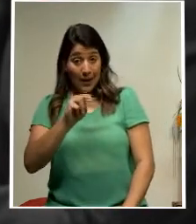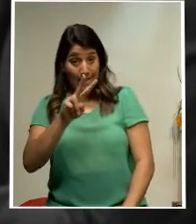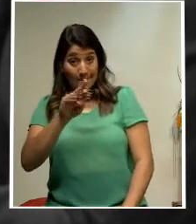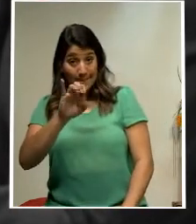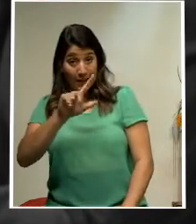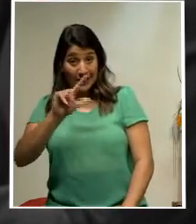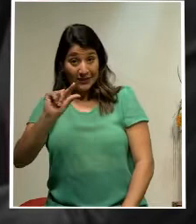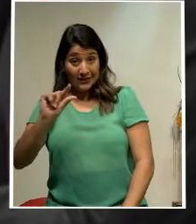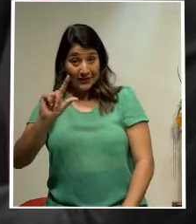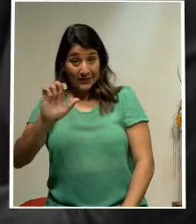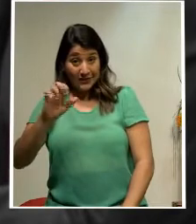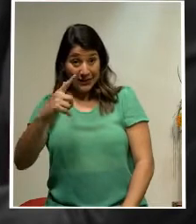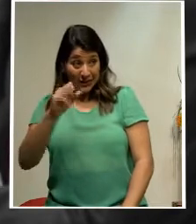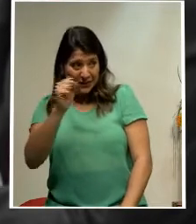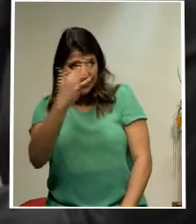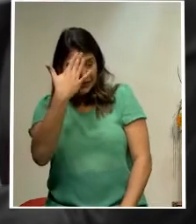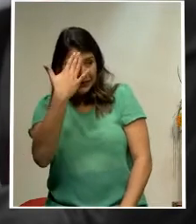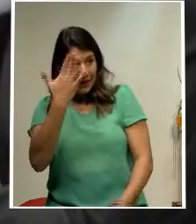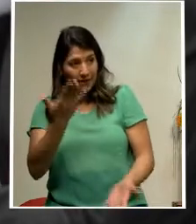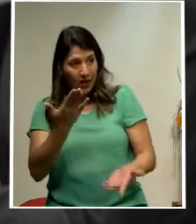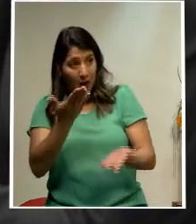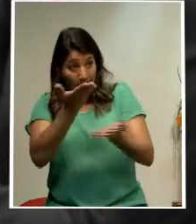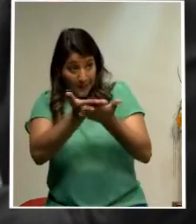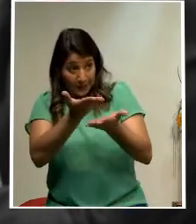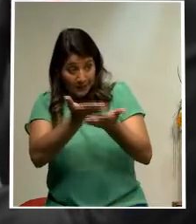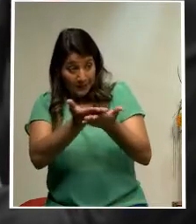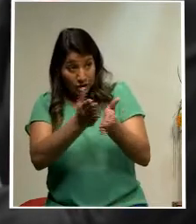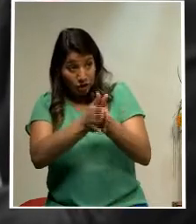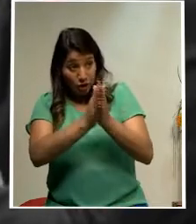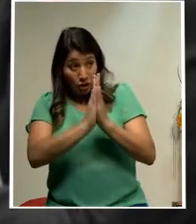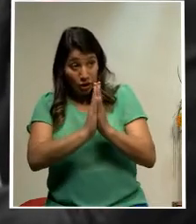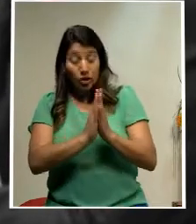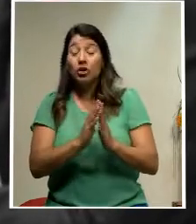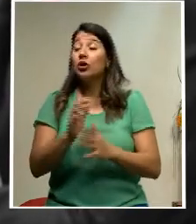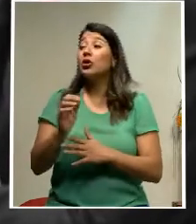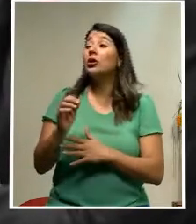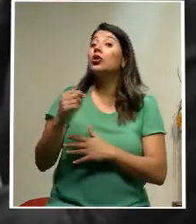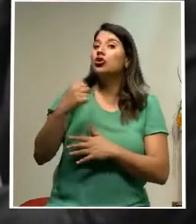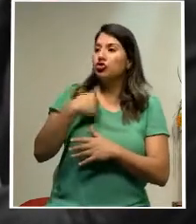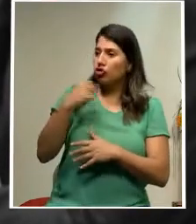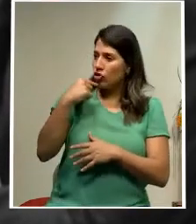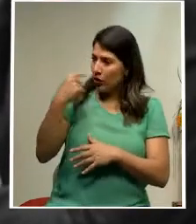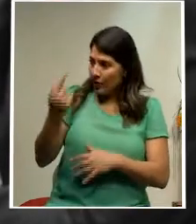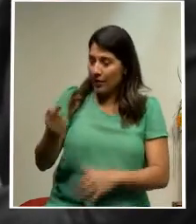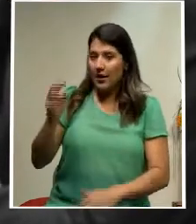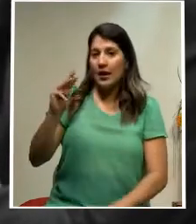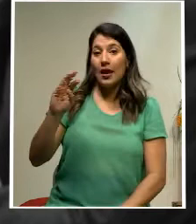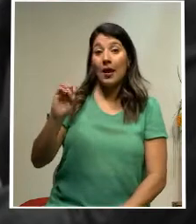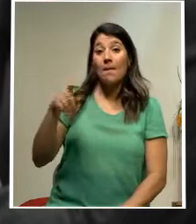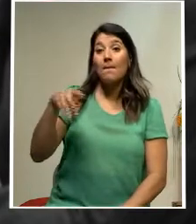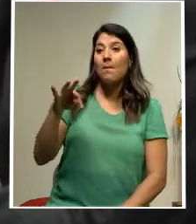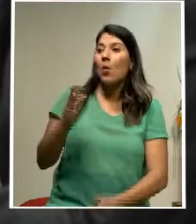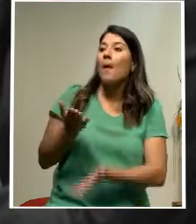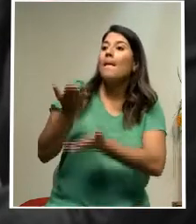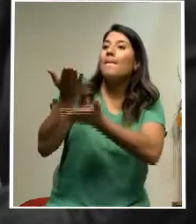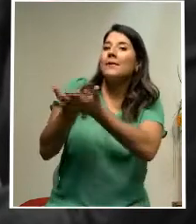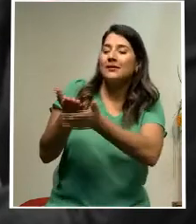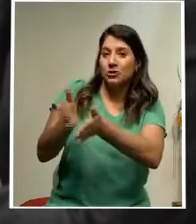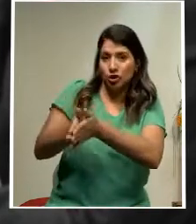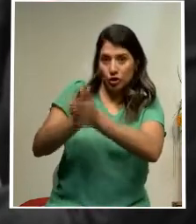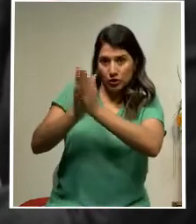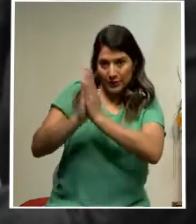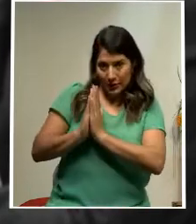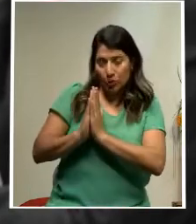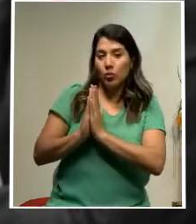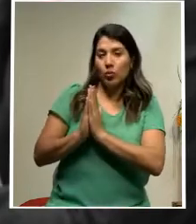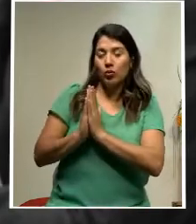moción y no lo objetó. Él le enteré de que el MOVE iba a presentar una moción a